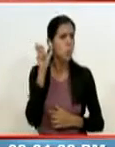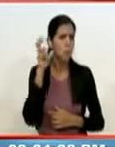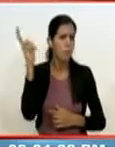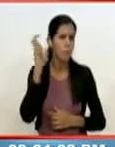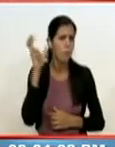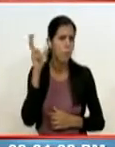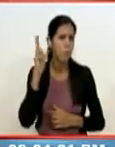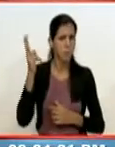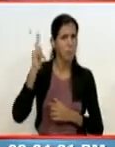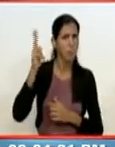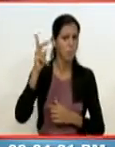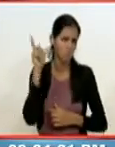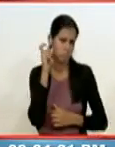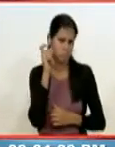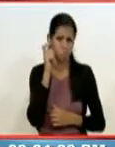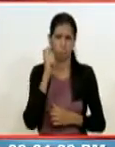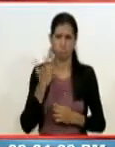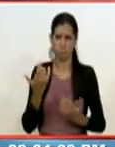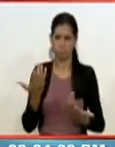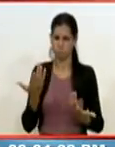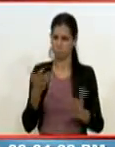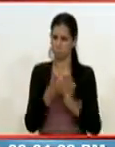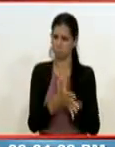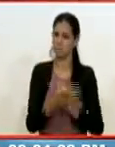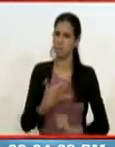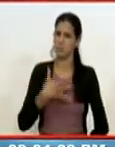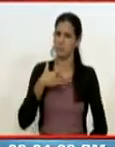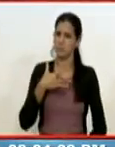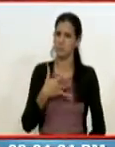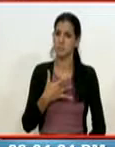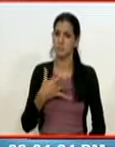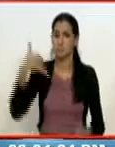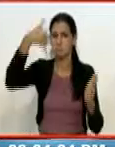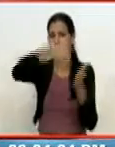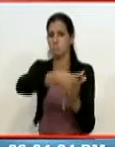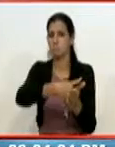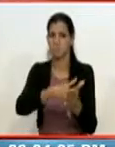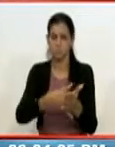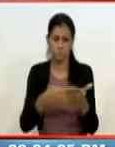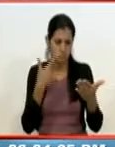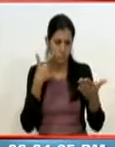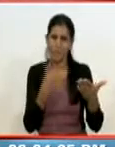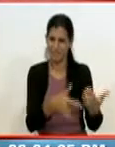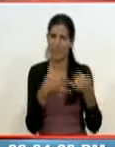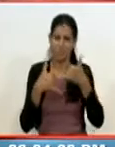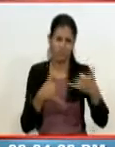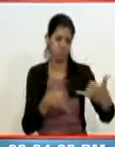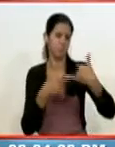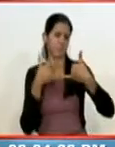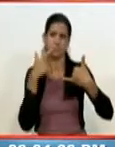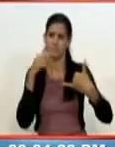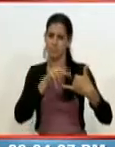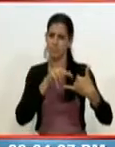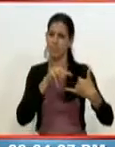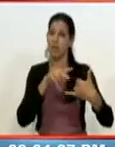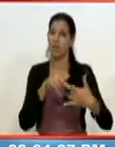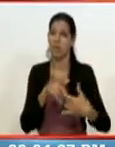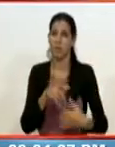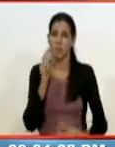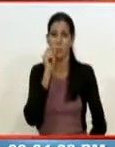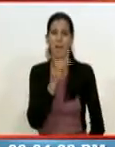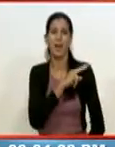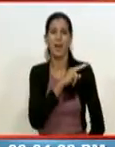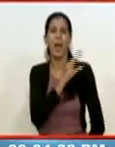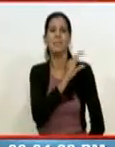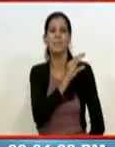Y yo me cuelga el teléfono y yo empiezo a revisar el teléfono. El capitán Bracho